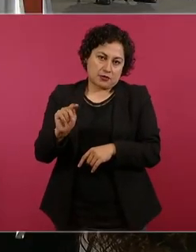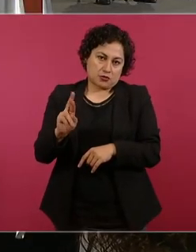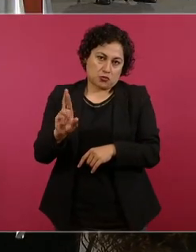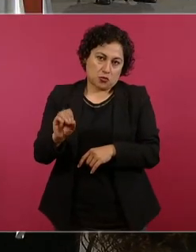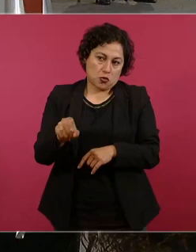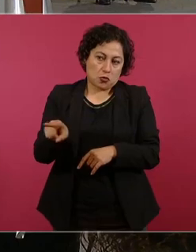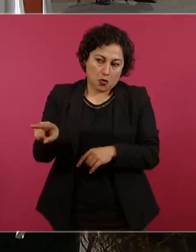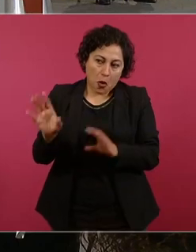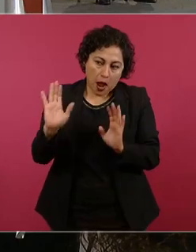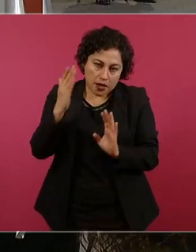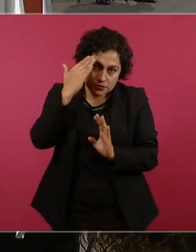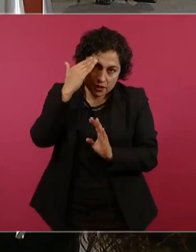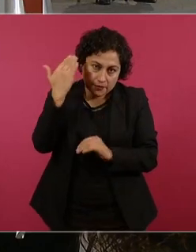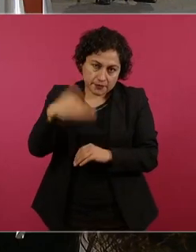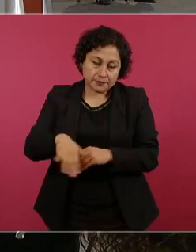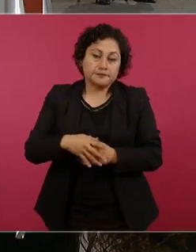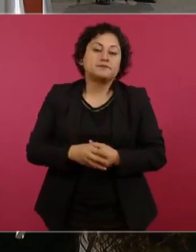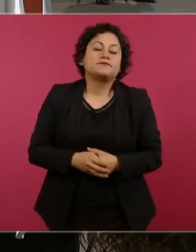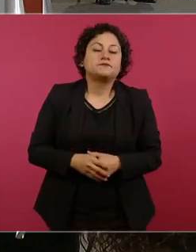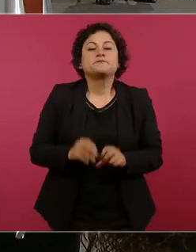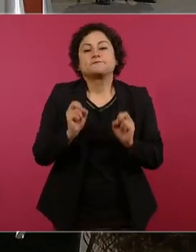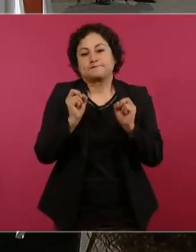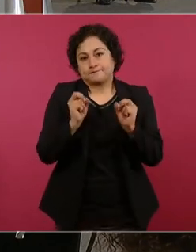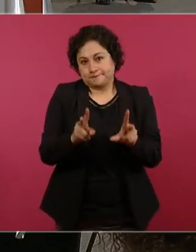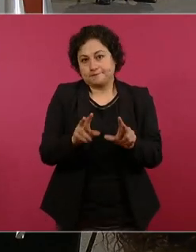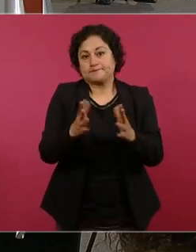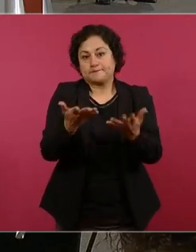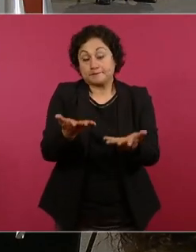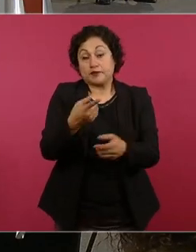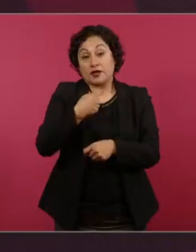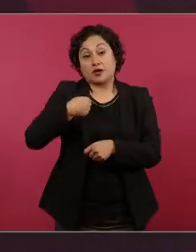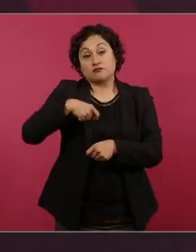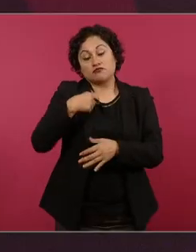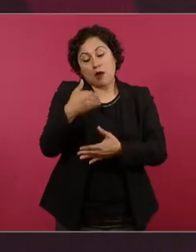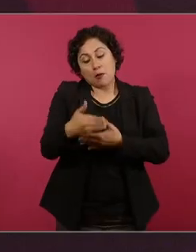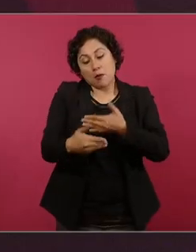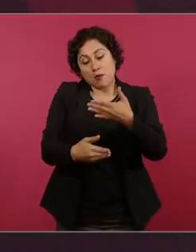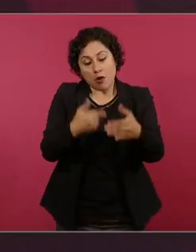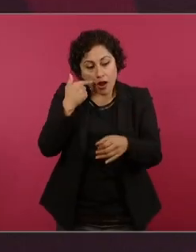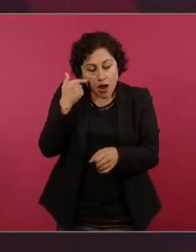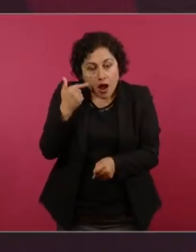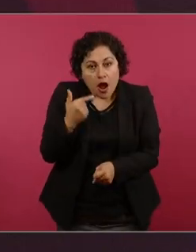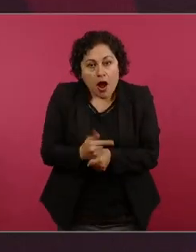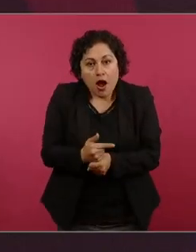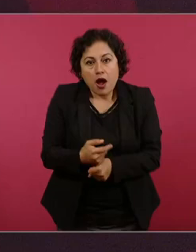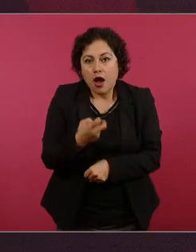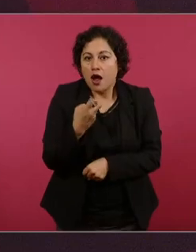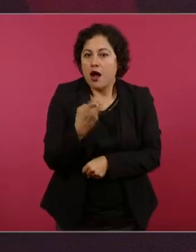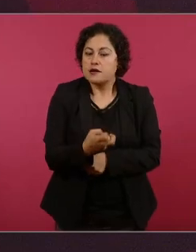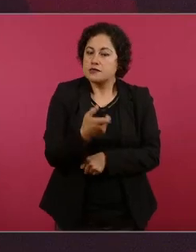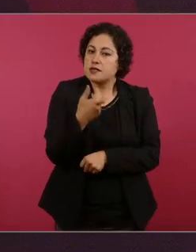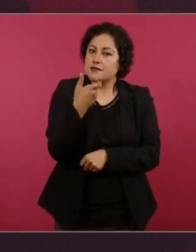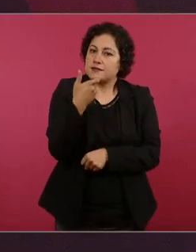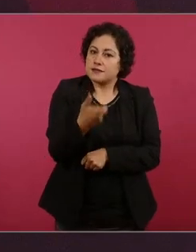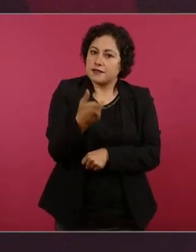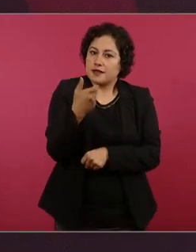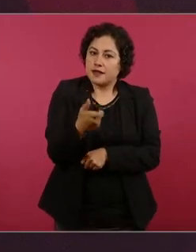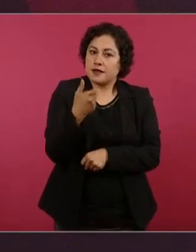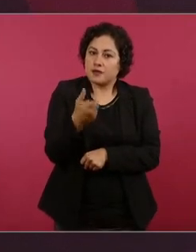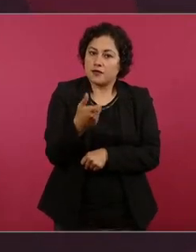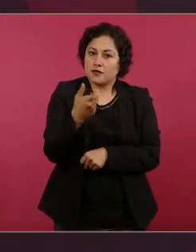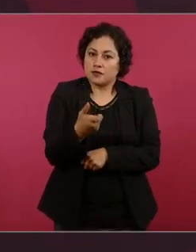lo conoce bien entonces nos enteramos que esos veintitantos mil millones los tenía